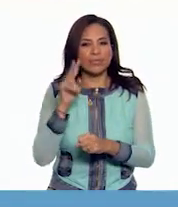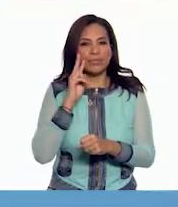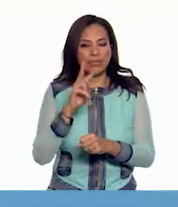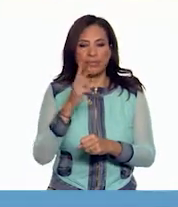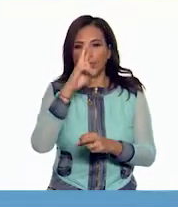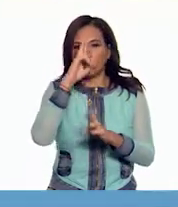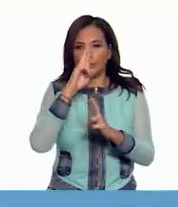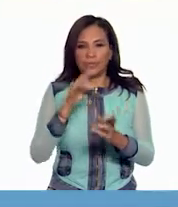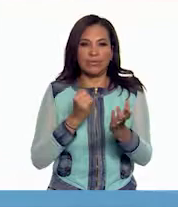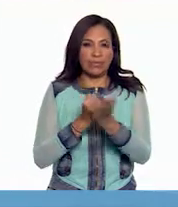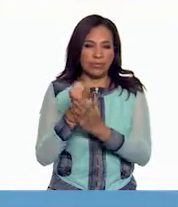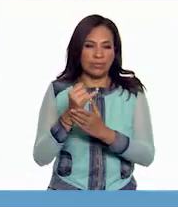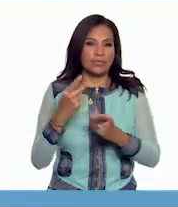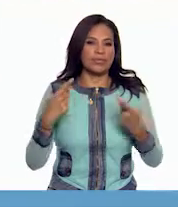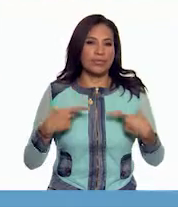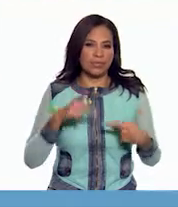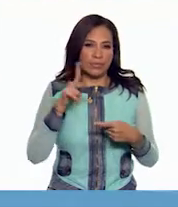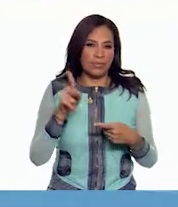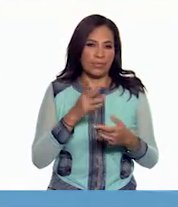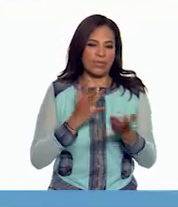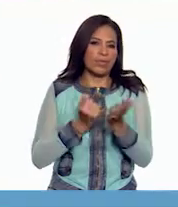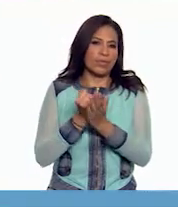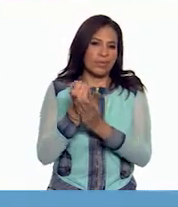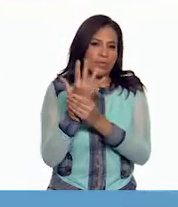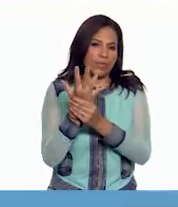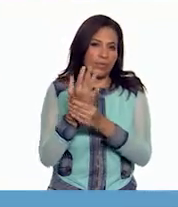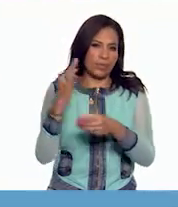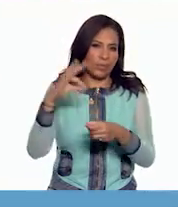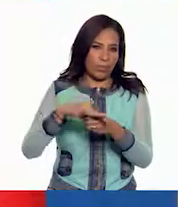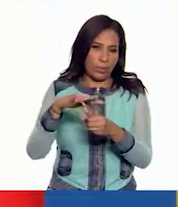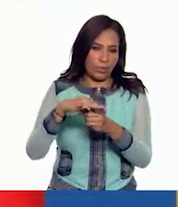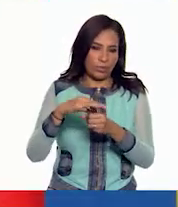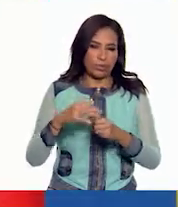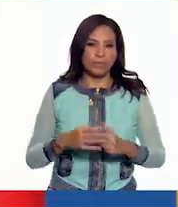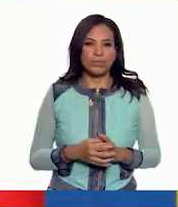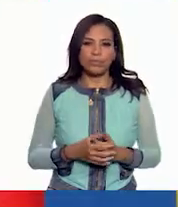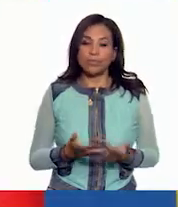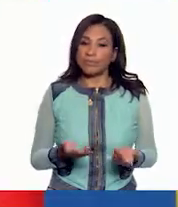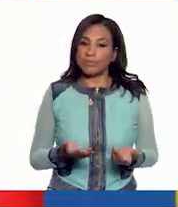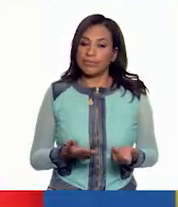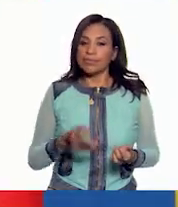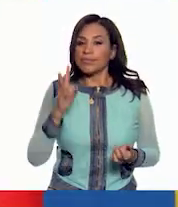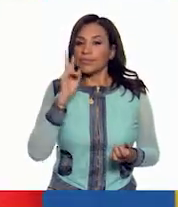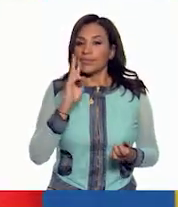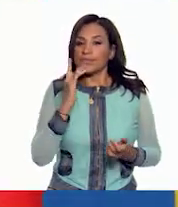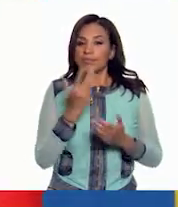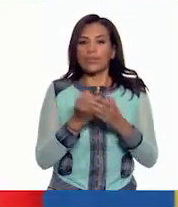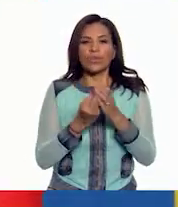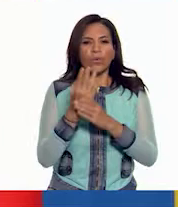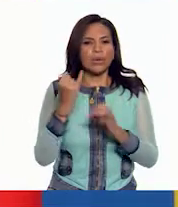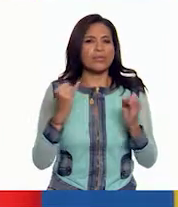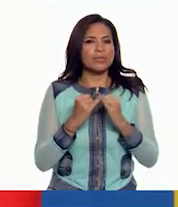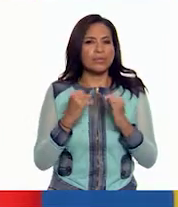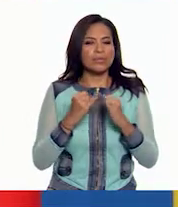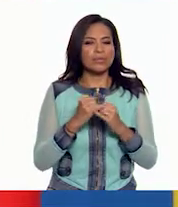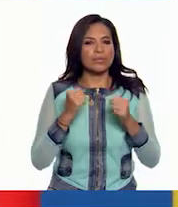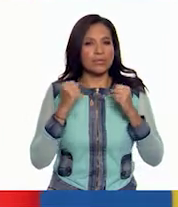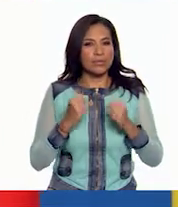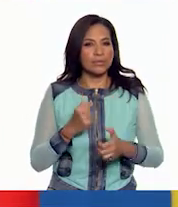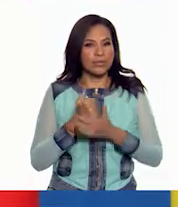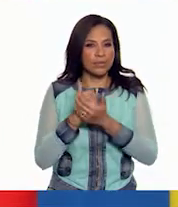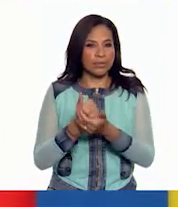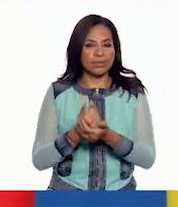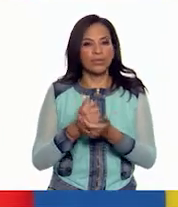respetaran las decisiones que tomara el pueblo a través de su voto. A ver, este nuevo instituto seguro que